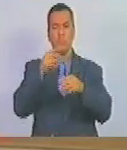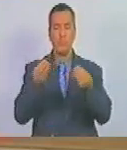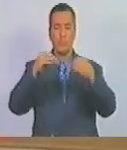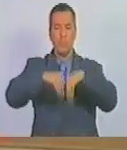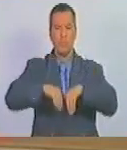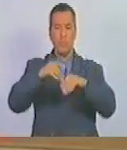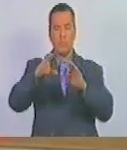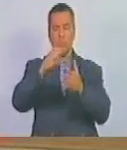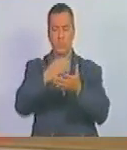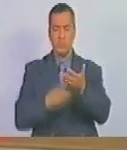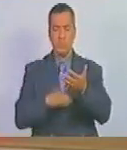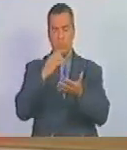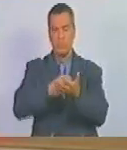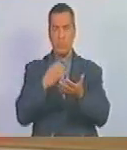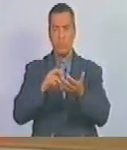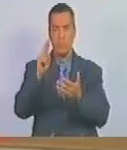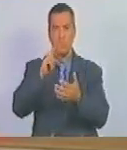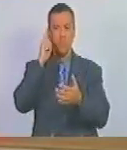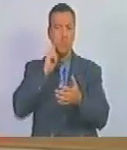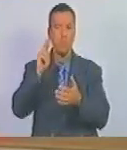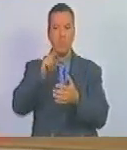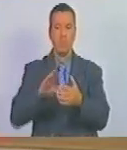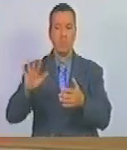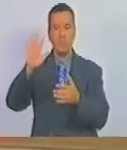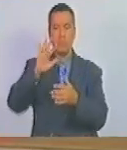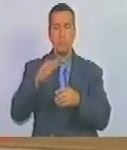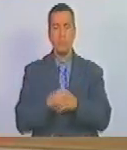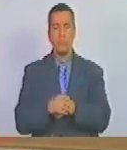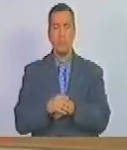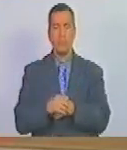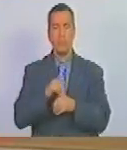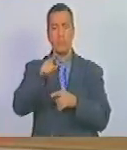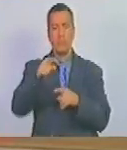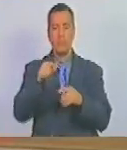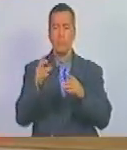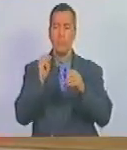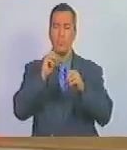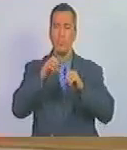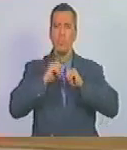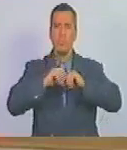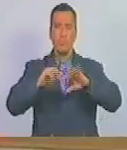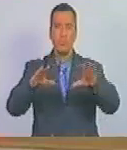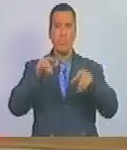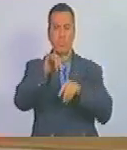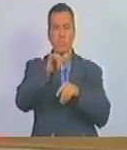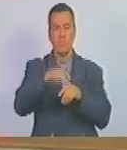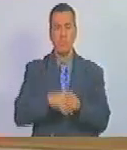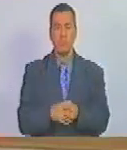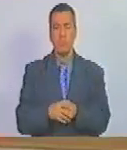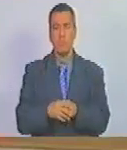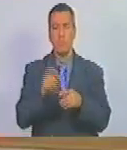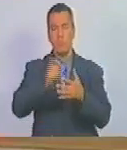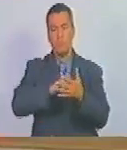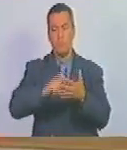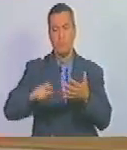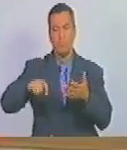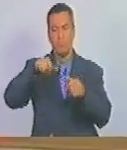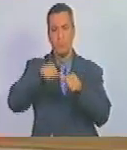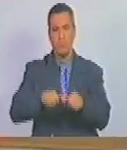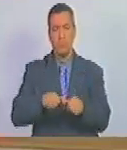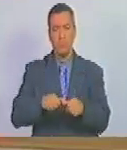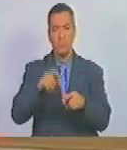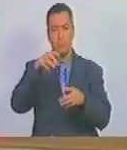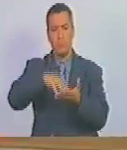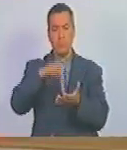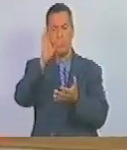acuerdo en la gaceta oficial de la república bolivariana de venezuela y dar máxima difusión del mismo dado firmado y sellado